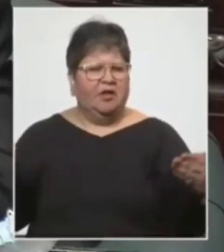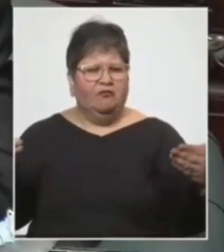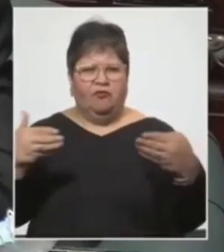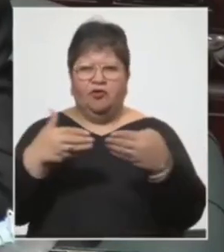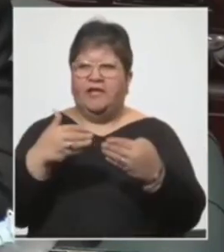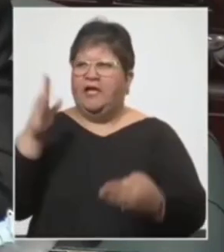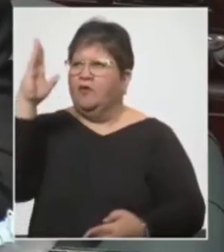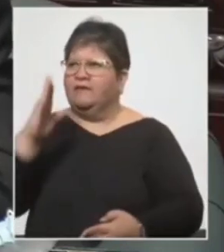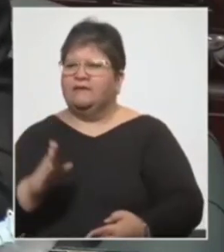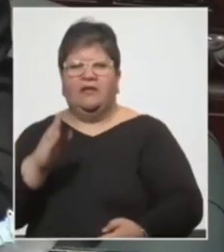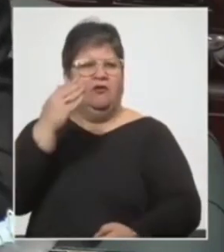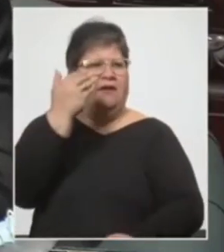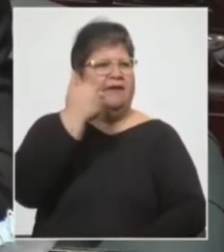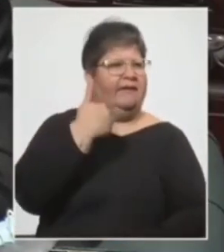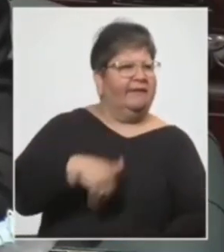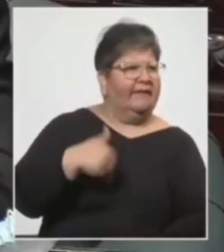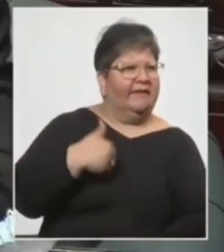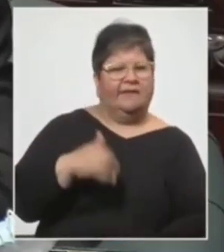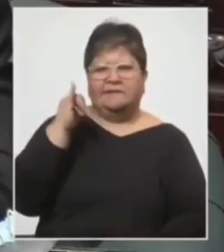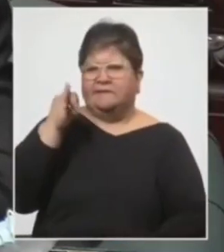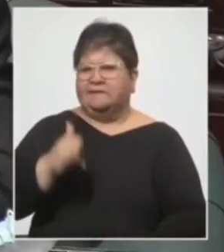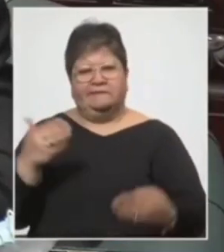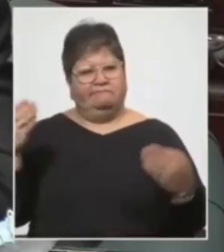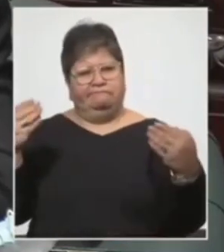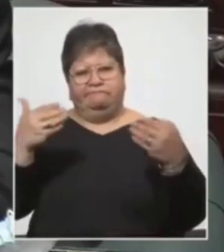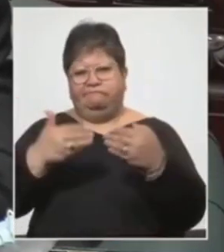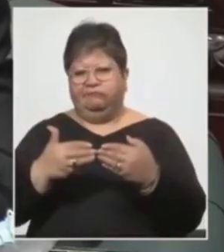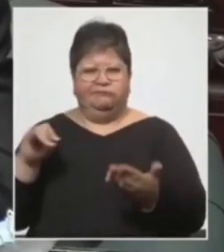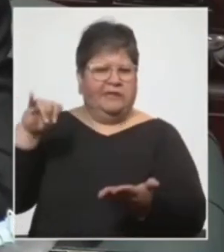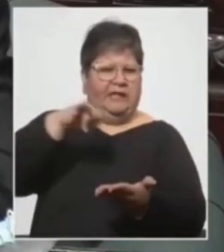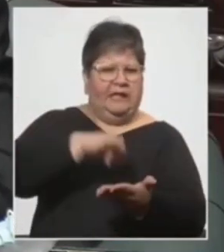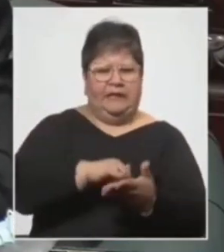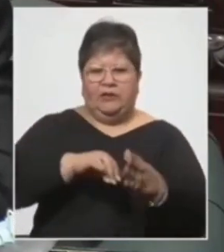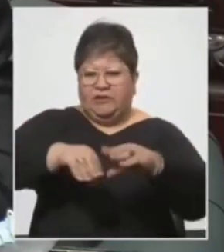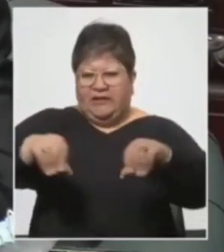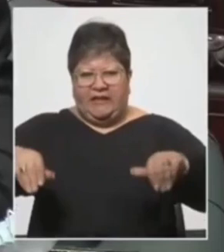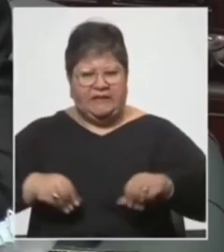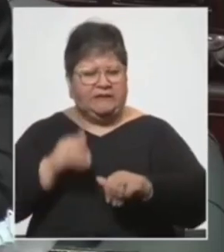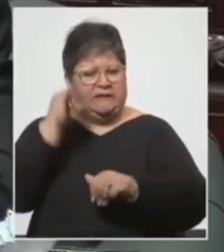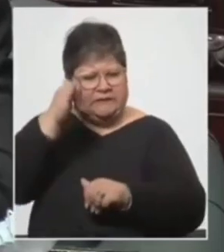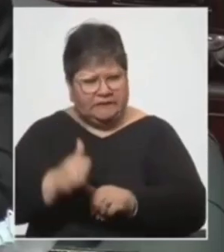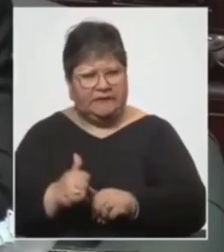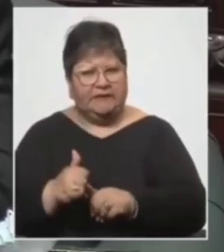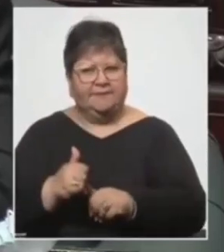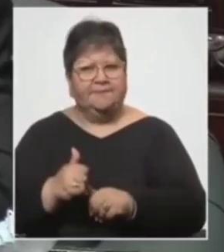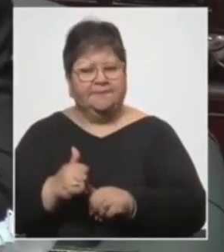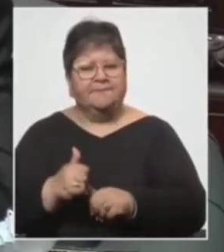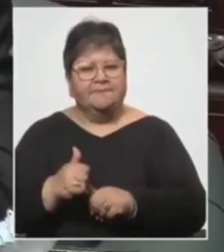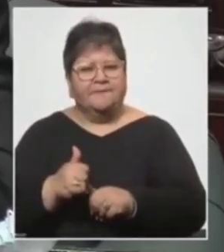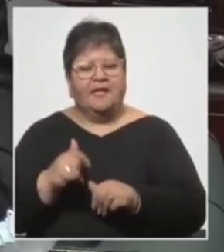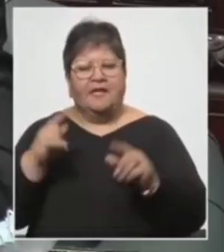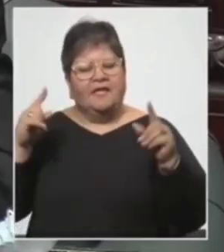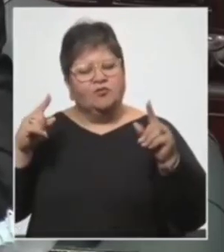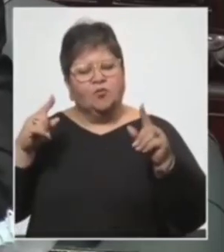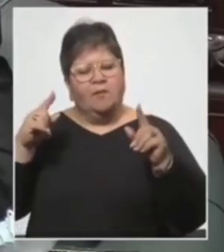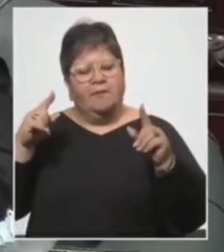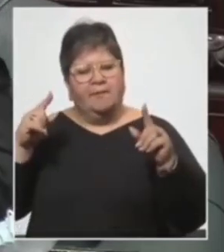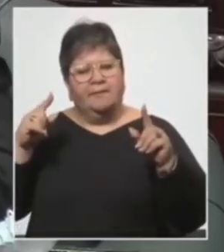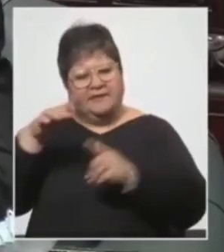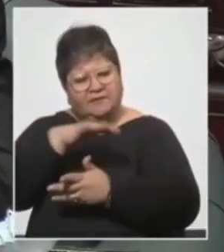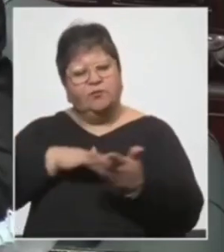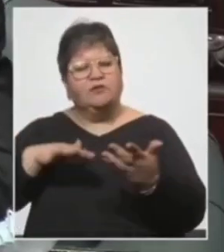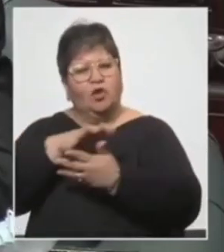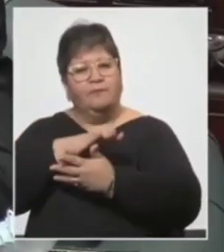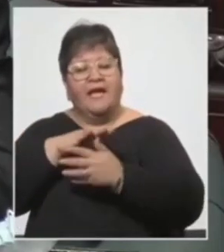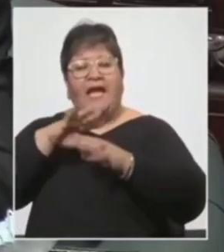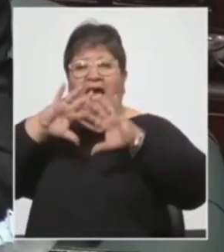claramente tenemos un panorama global internacional y regional muy complicado mucho más complicado que el del Uruguay